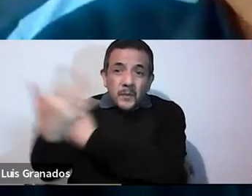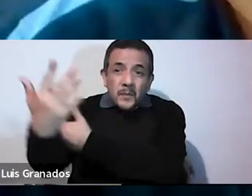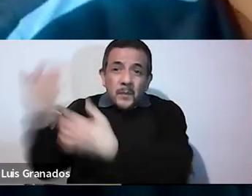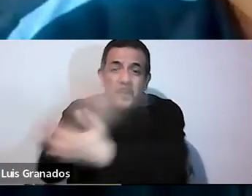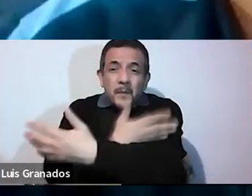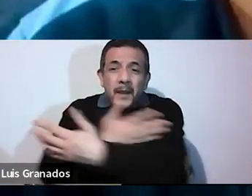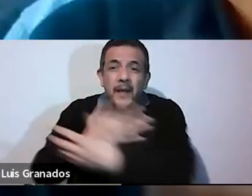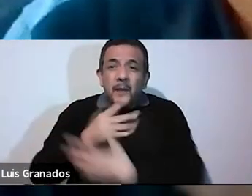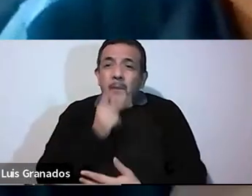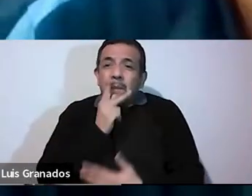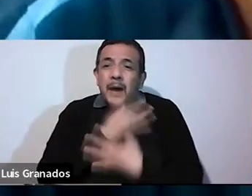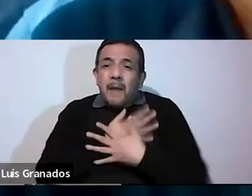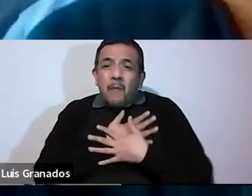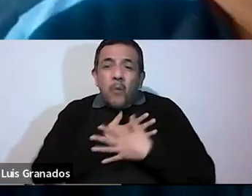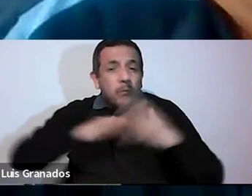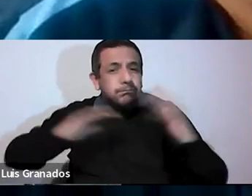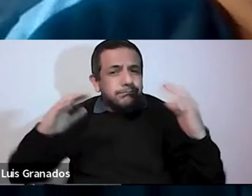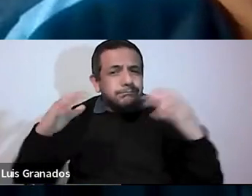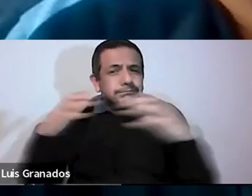cuello y lo besa.